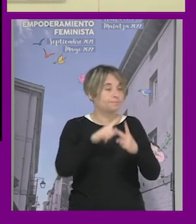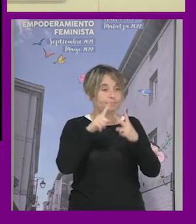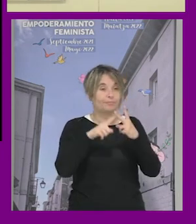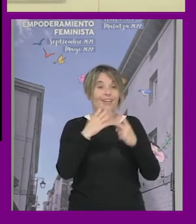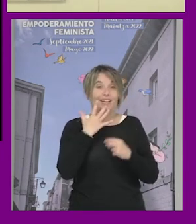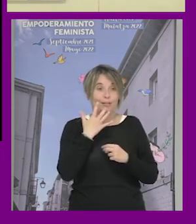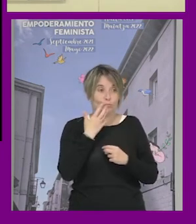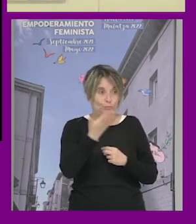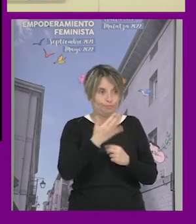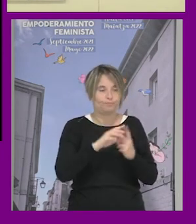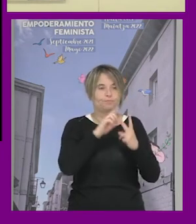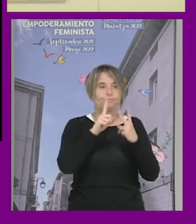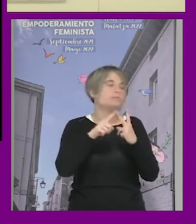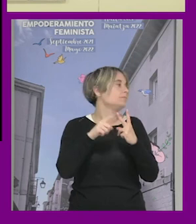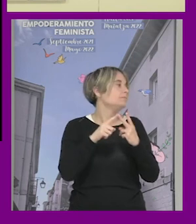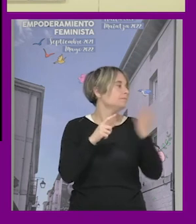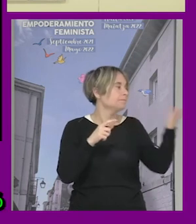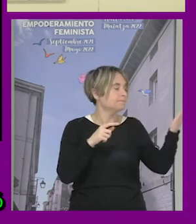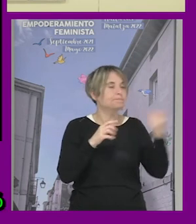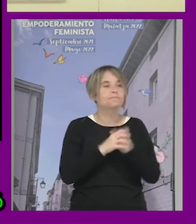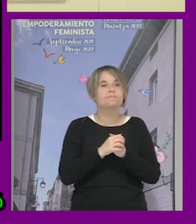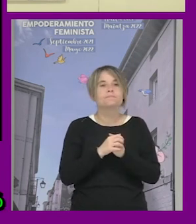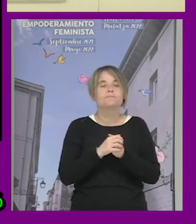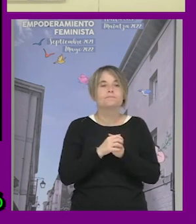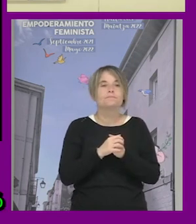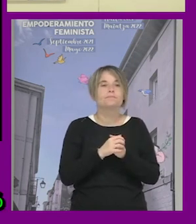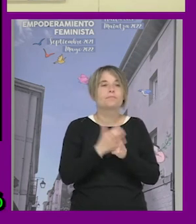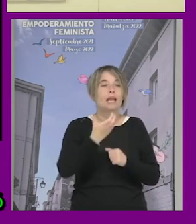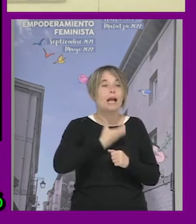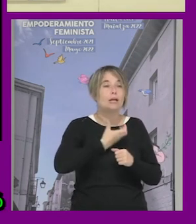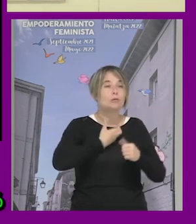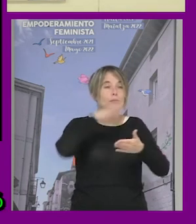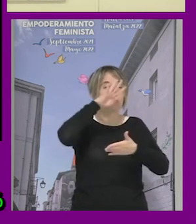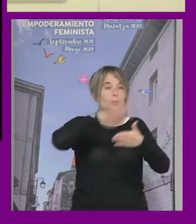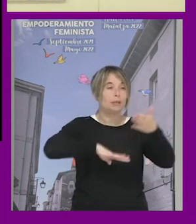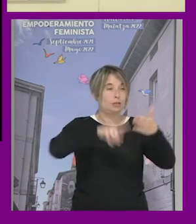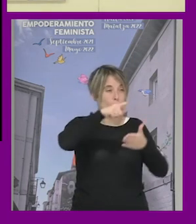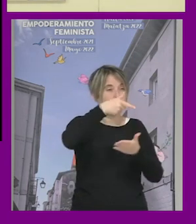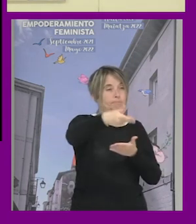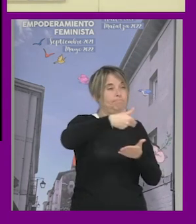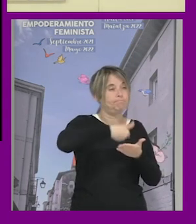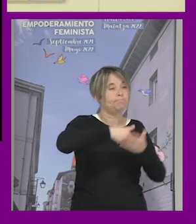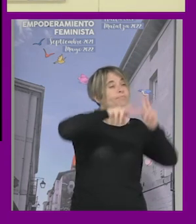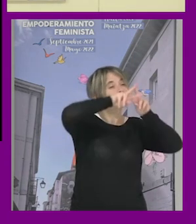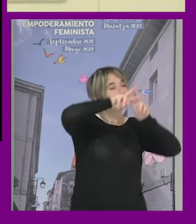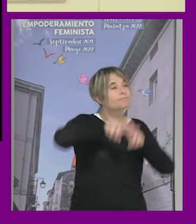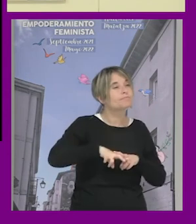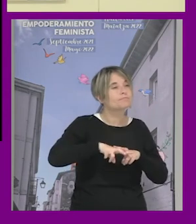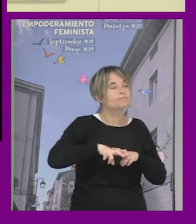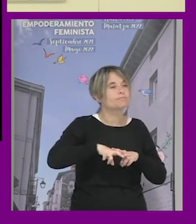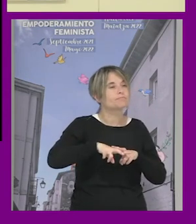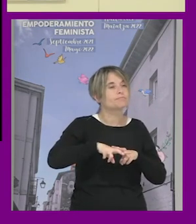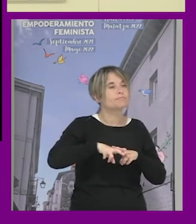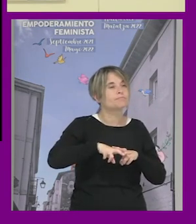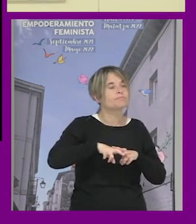que os quería dar era este el el ayuntamiento de barcelona nos encargó un estudio sobre la